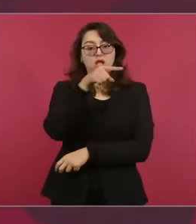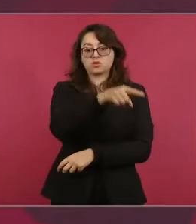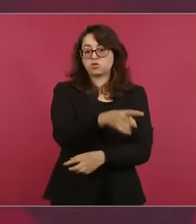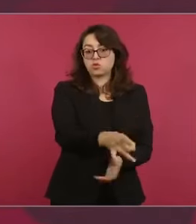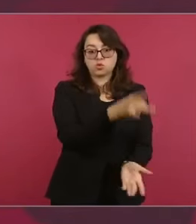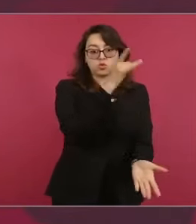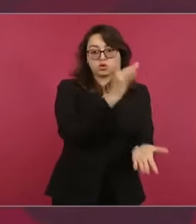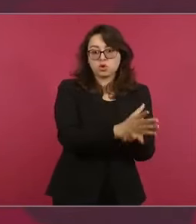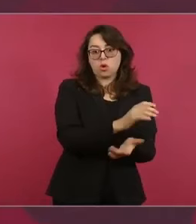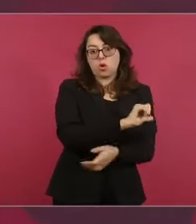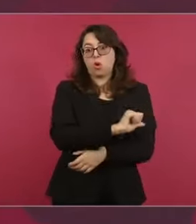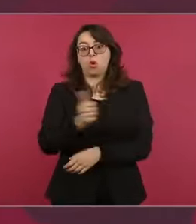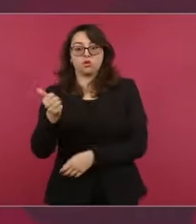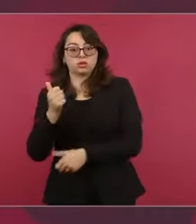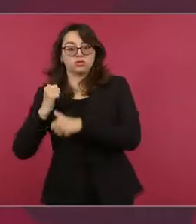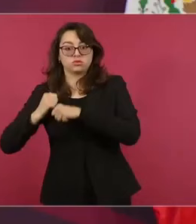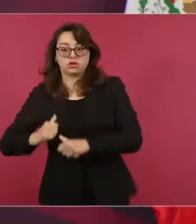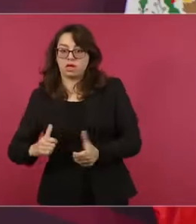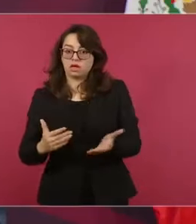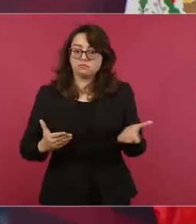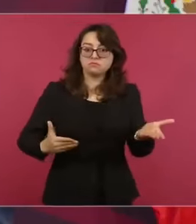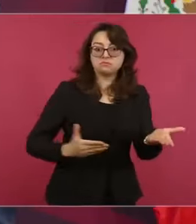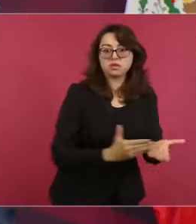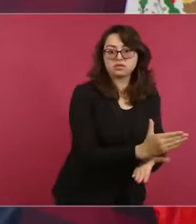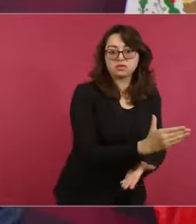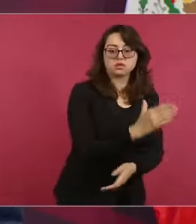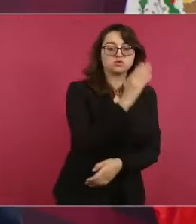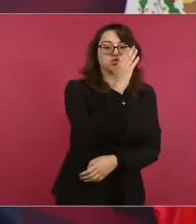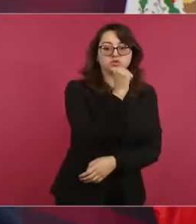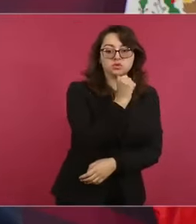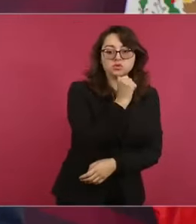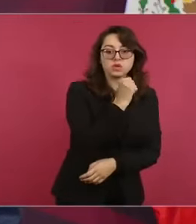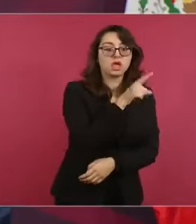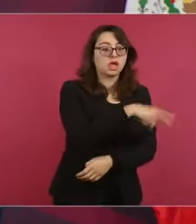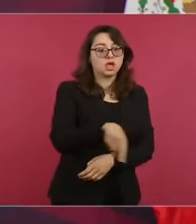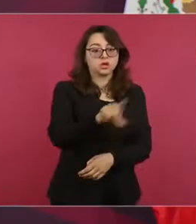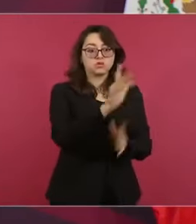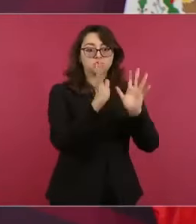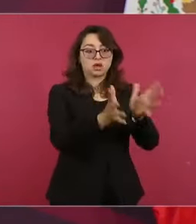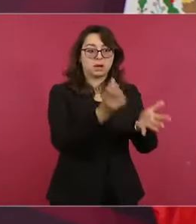presupuesto, resulta que va a ser nulificado,